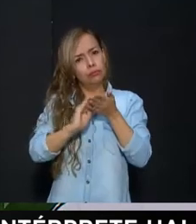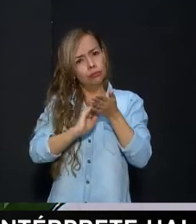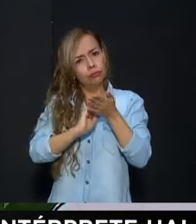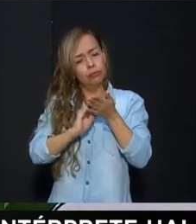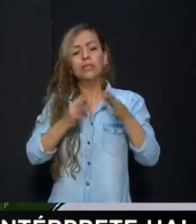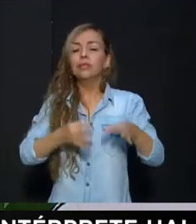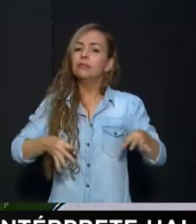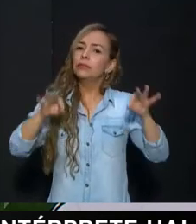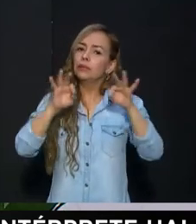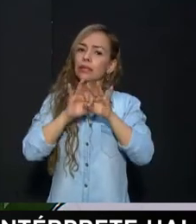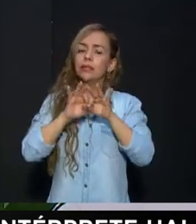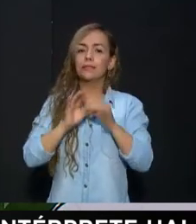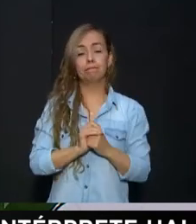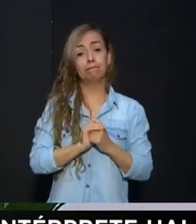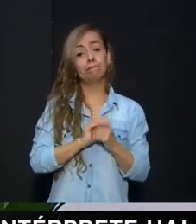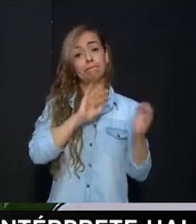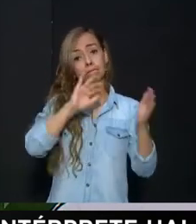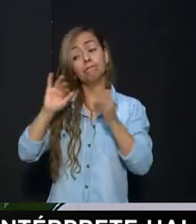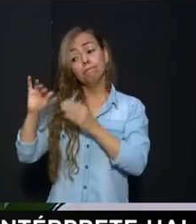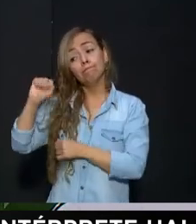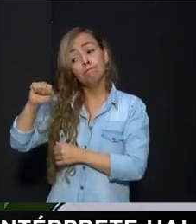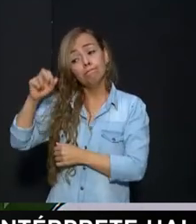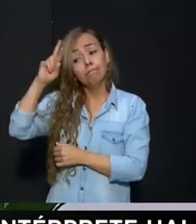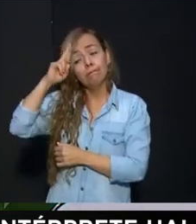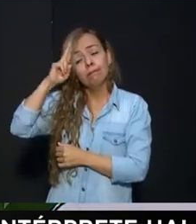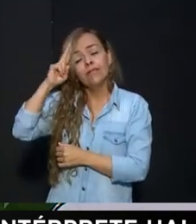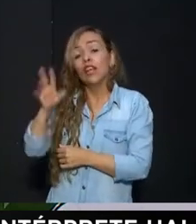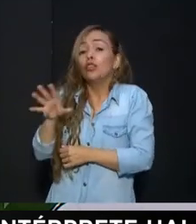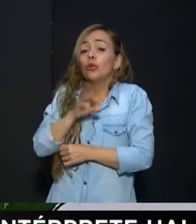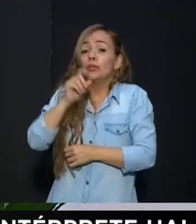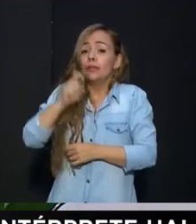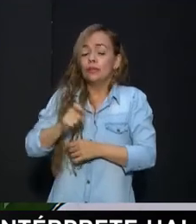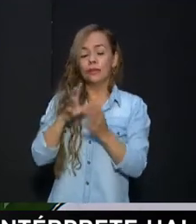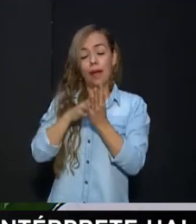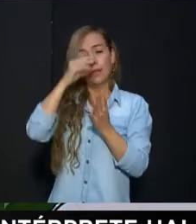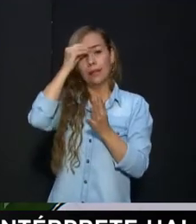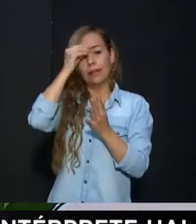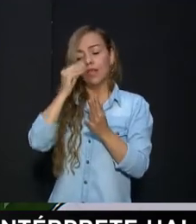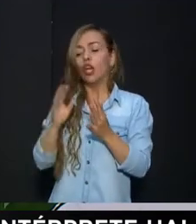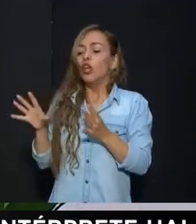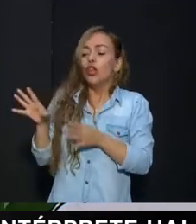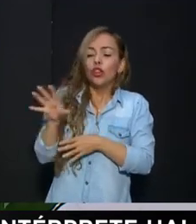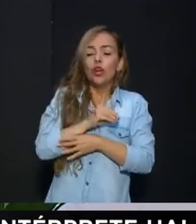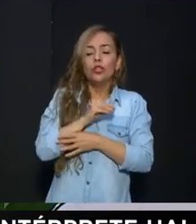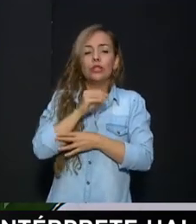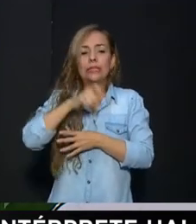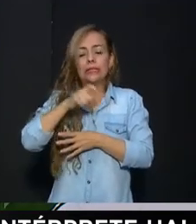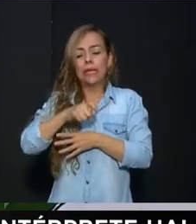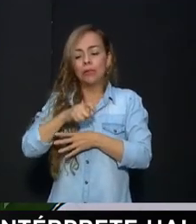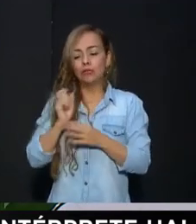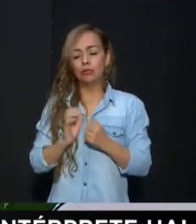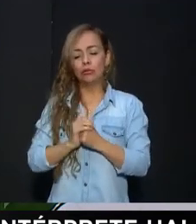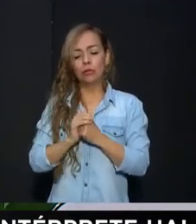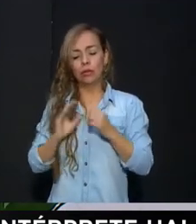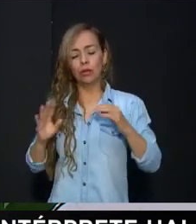decimos acá Todos estamos aprendiendo Y todos nos estamos adaptando Porque digamos que en algún momento Los docentes No les tocaba